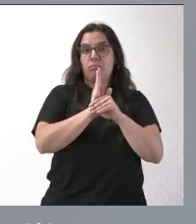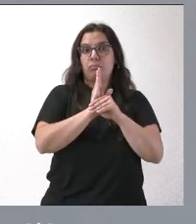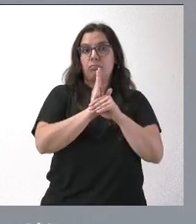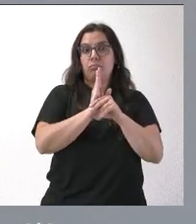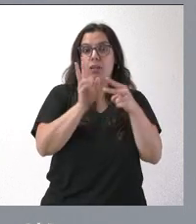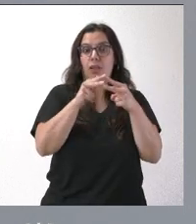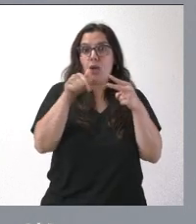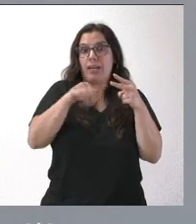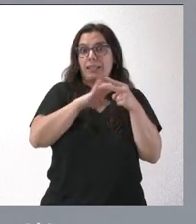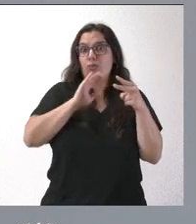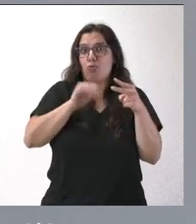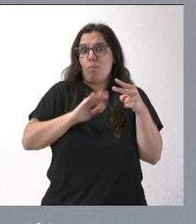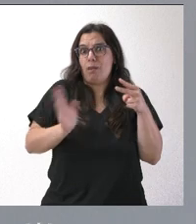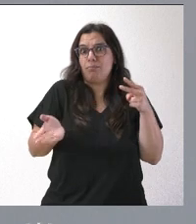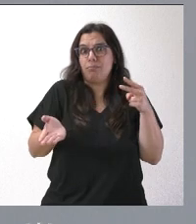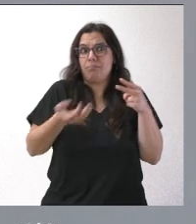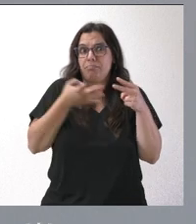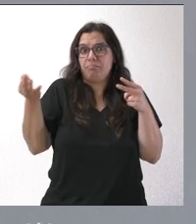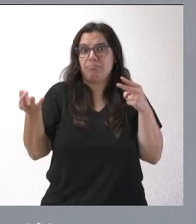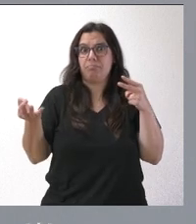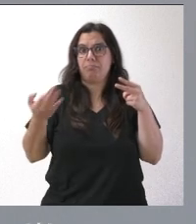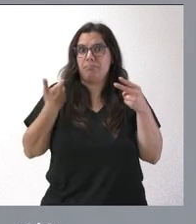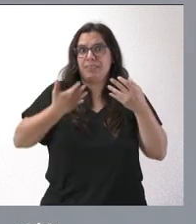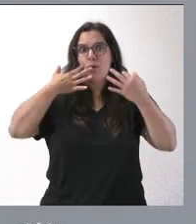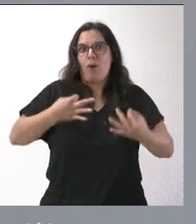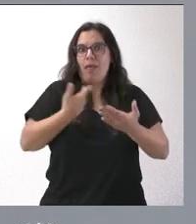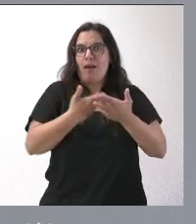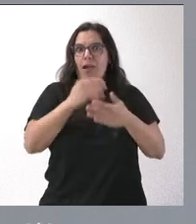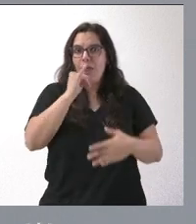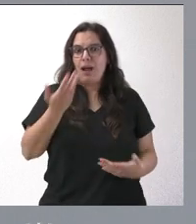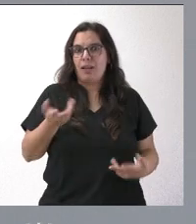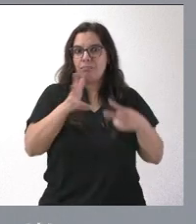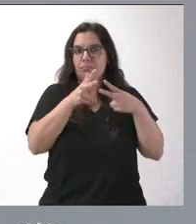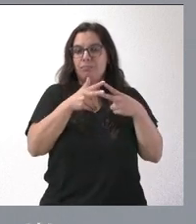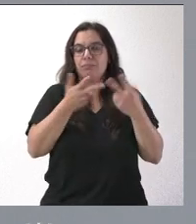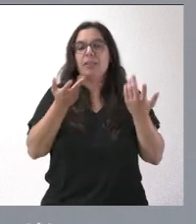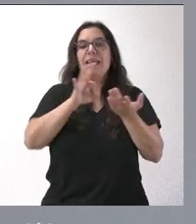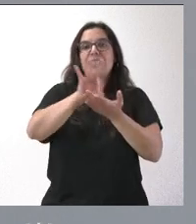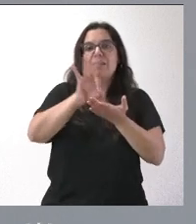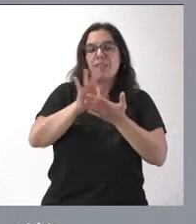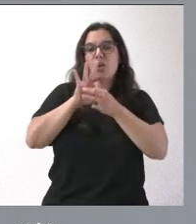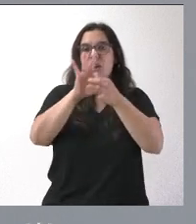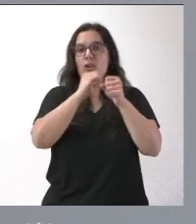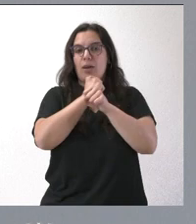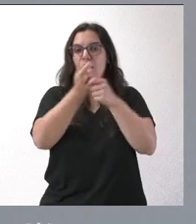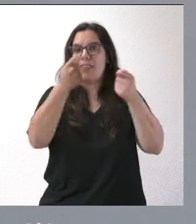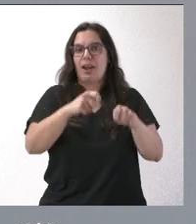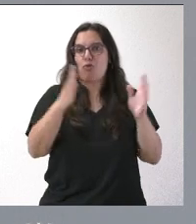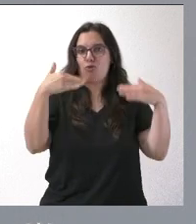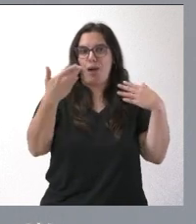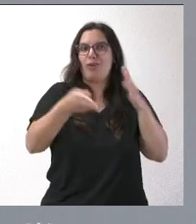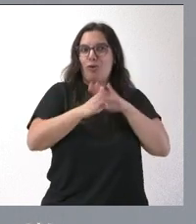Y las dos cosas en Castilla no están plenamente garantizadas. El Servicio de Relaciones Laborales no se ha cerrado, sigue funcionando.